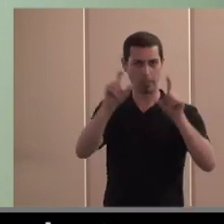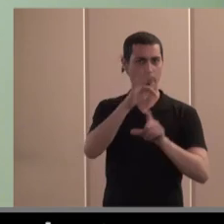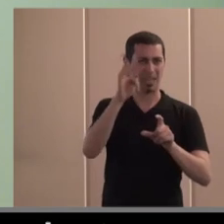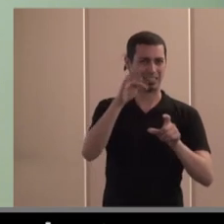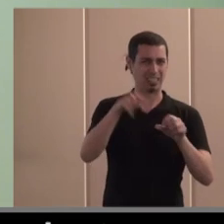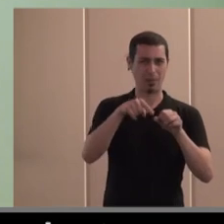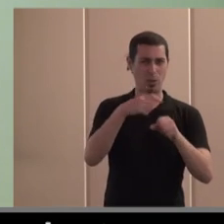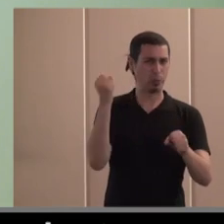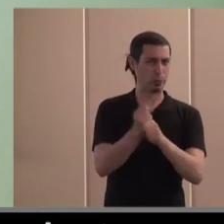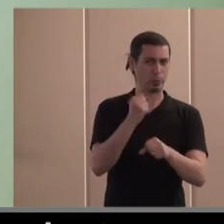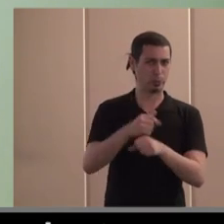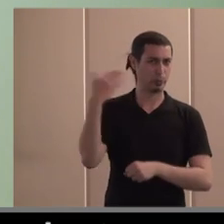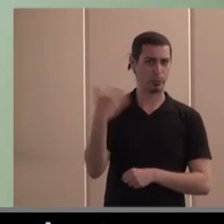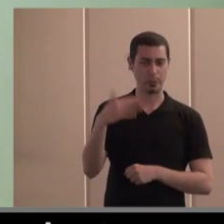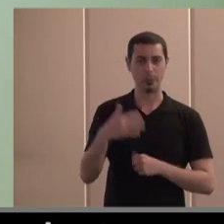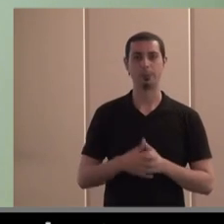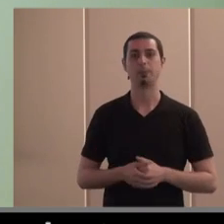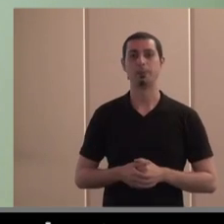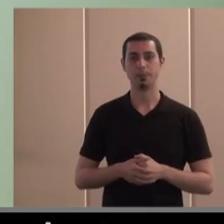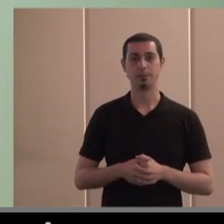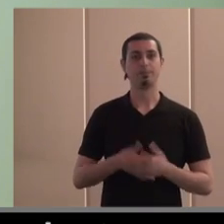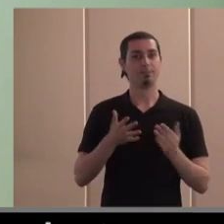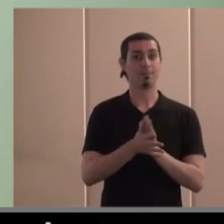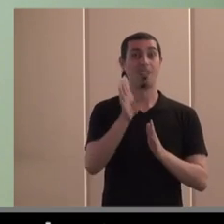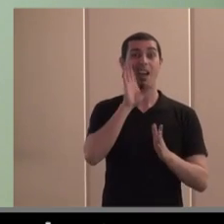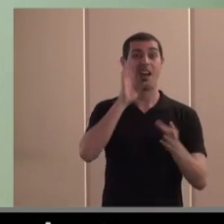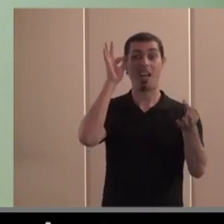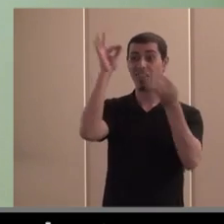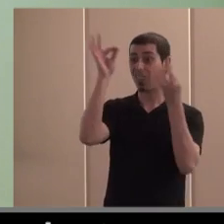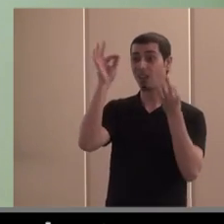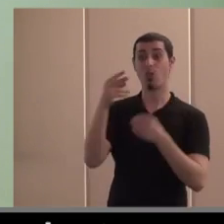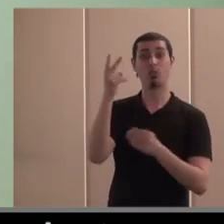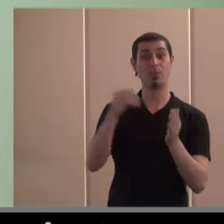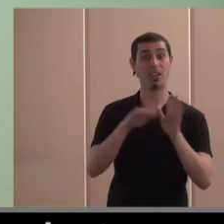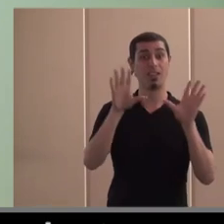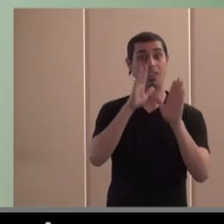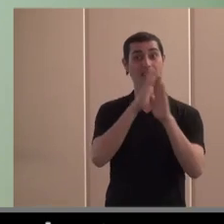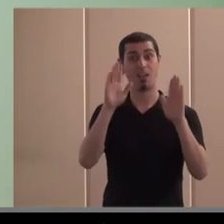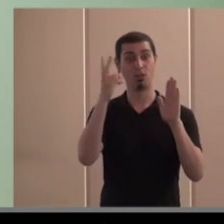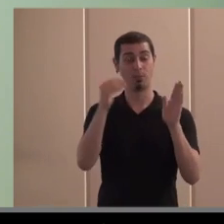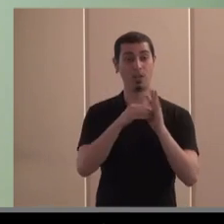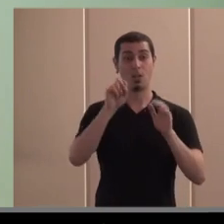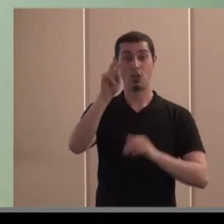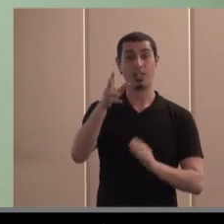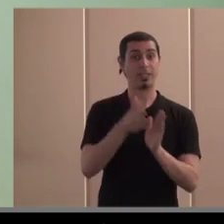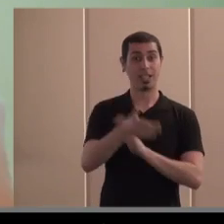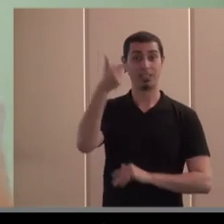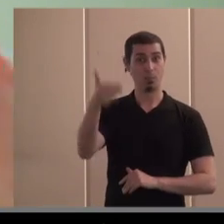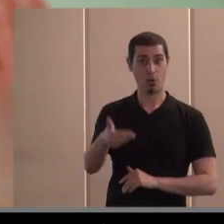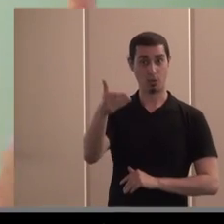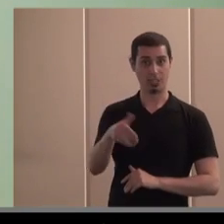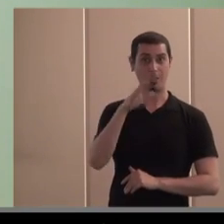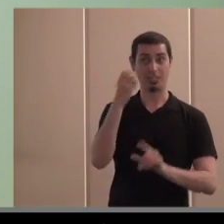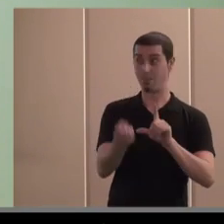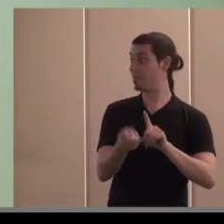.742 empleos ¿vale? y los otros datos que os he dado son del 2010 al 2012 por lo tanto es importante y en